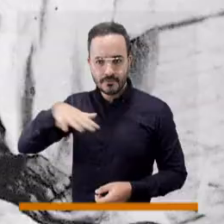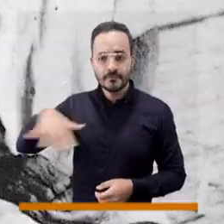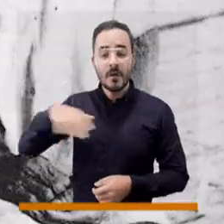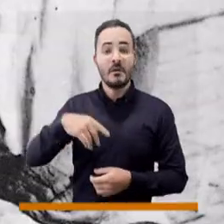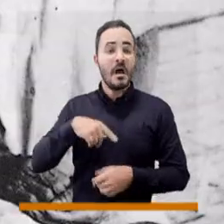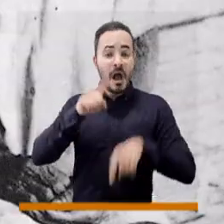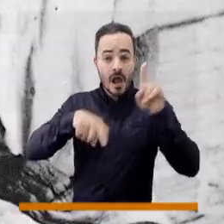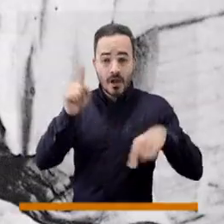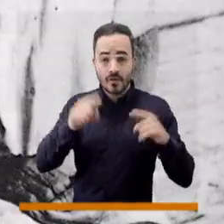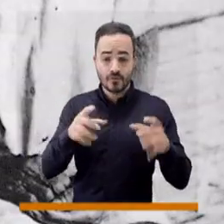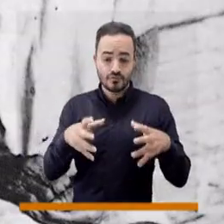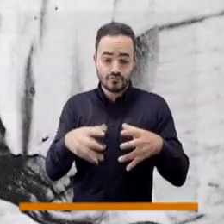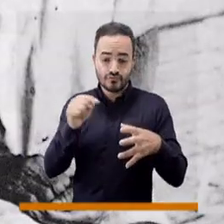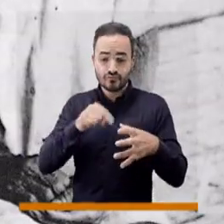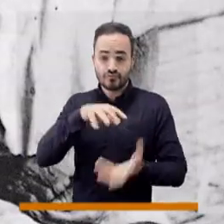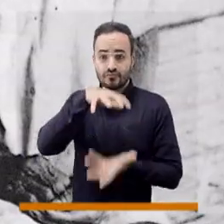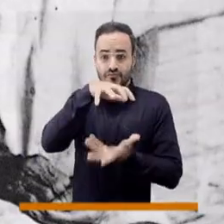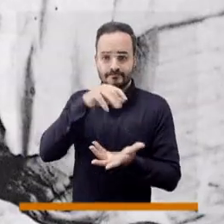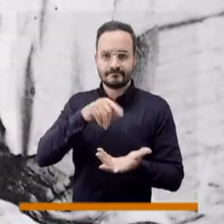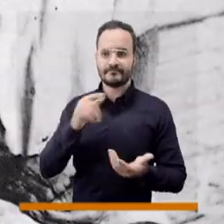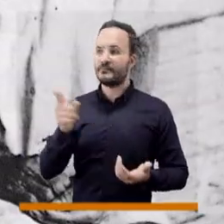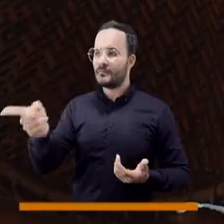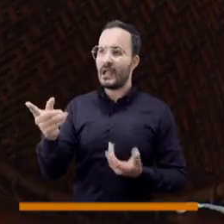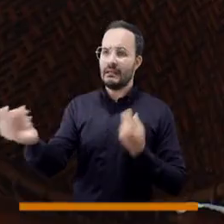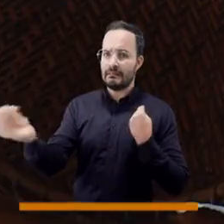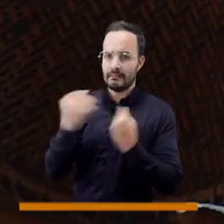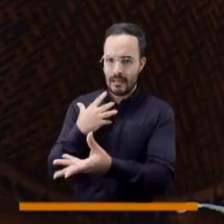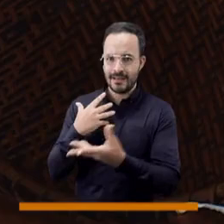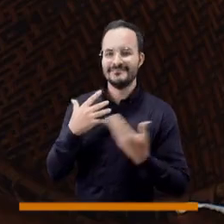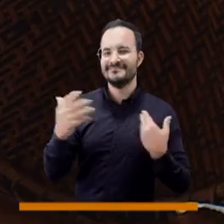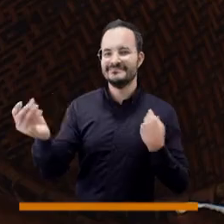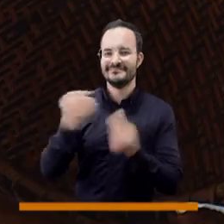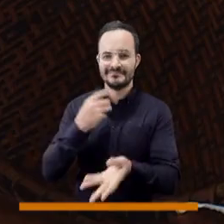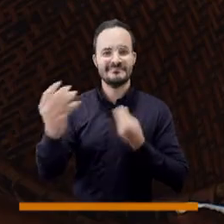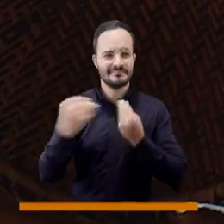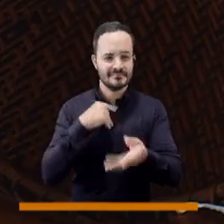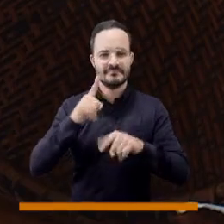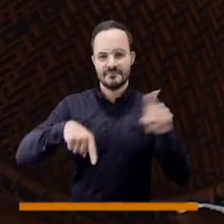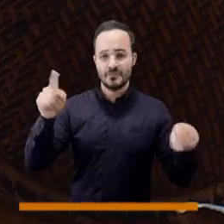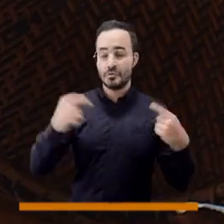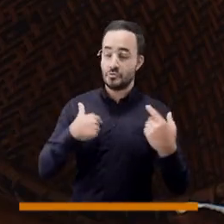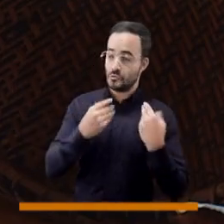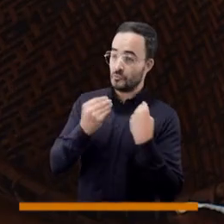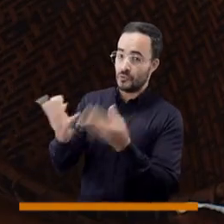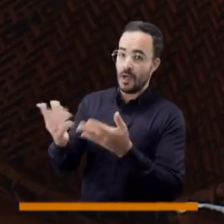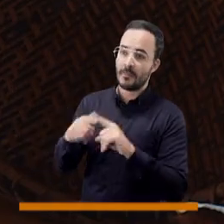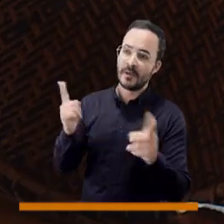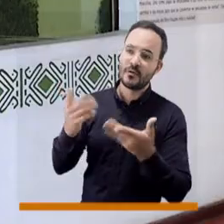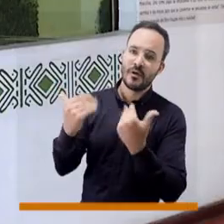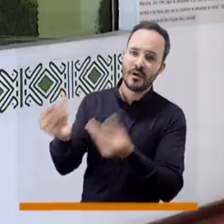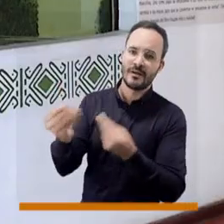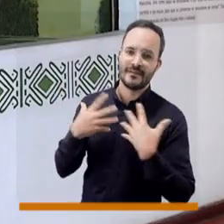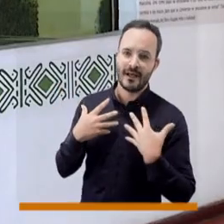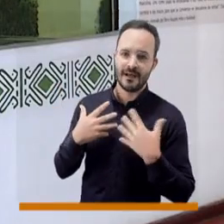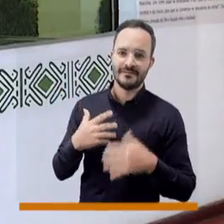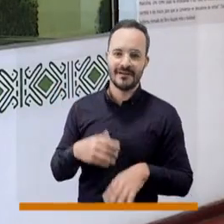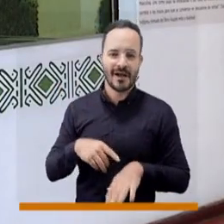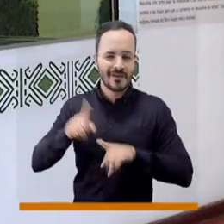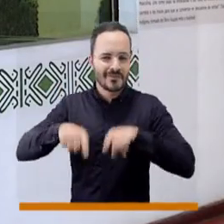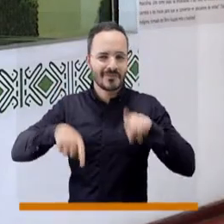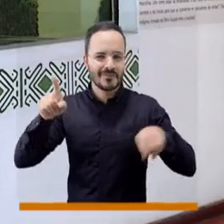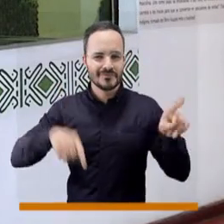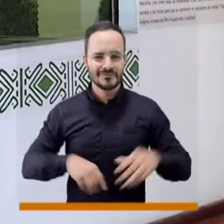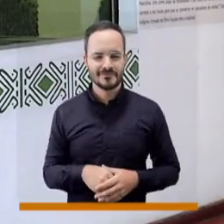decían aquí le traigo y usted me da el misionero daba de lo que tenía en su comunidad